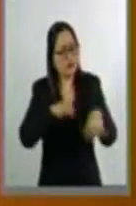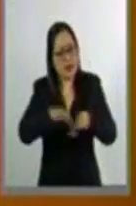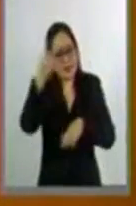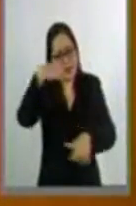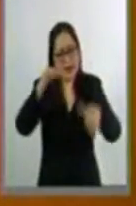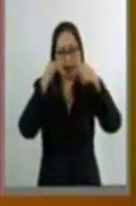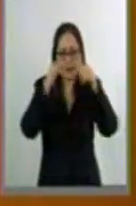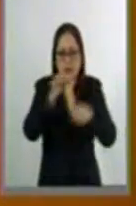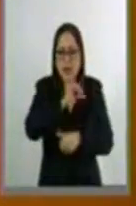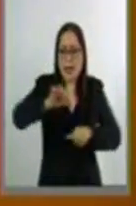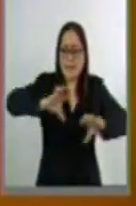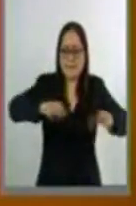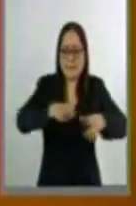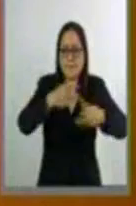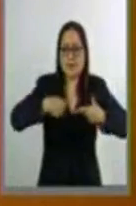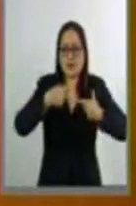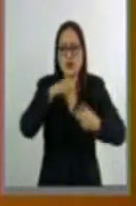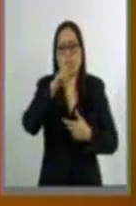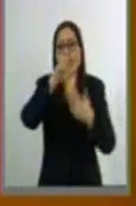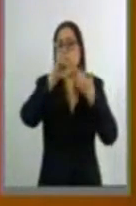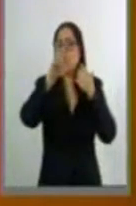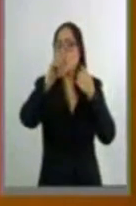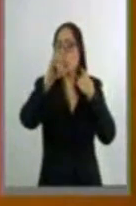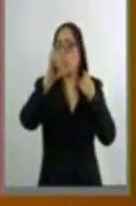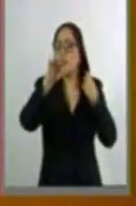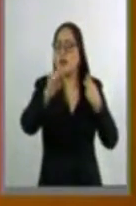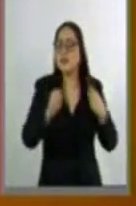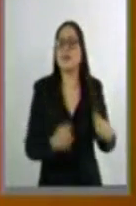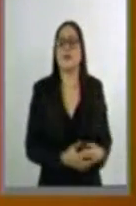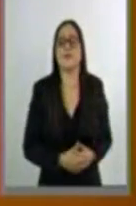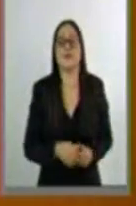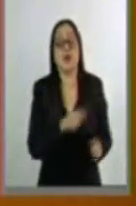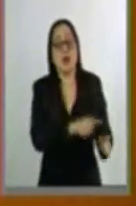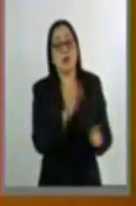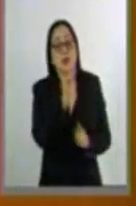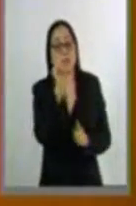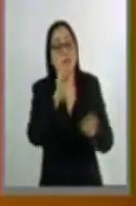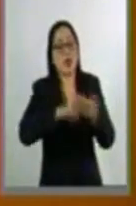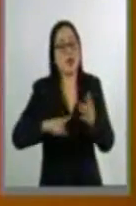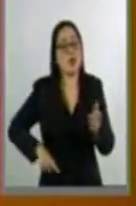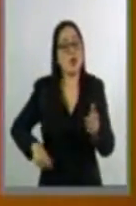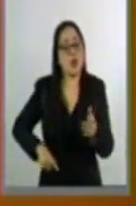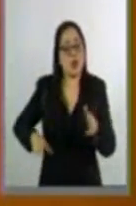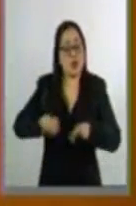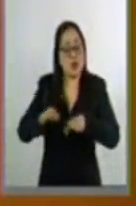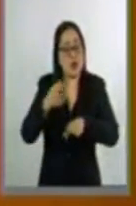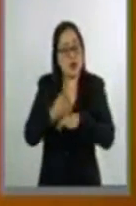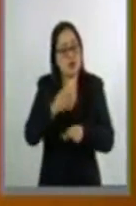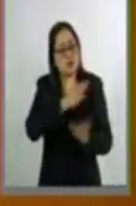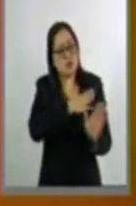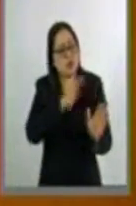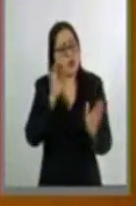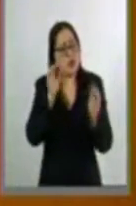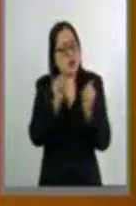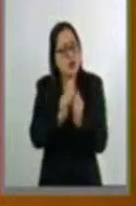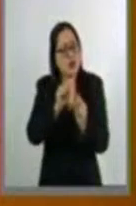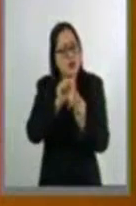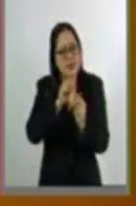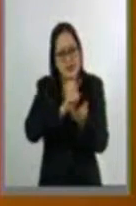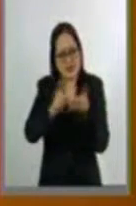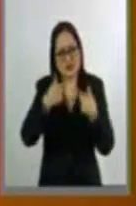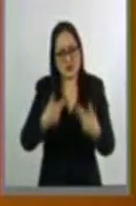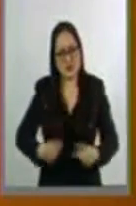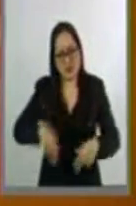las entidades federativas. La sociedad exige funcionarios públicos plenamente comprometidos con el respeto de los derechos